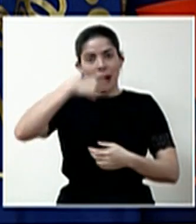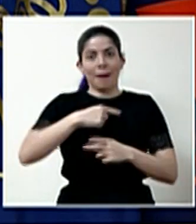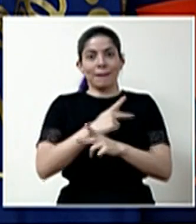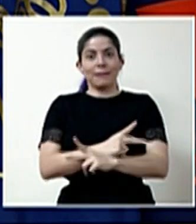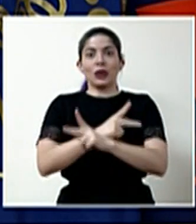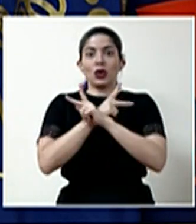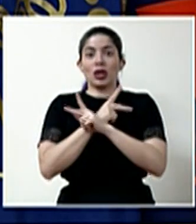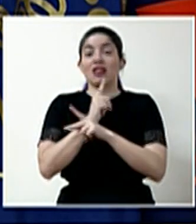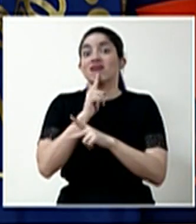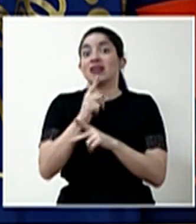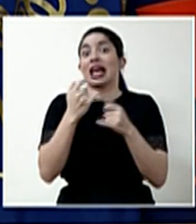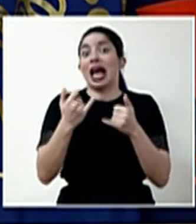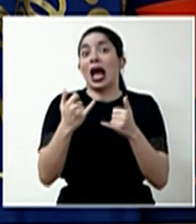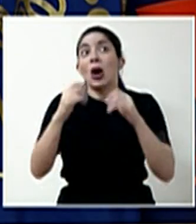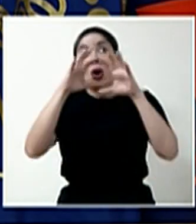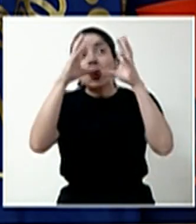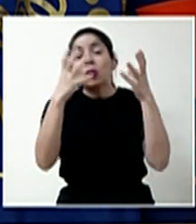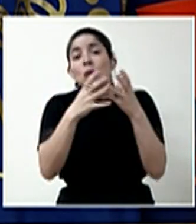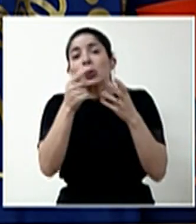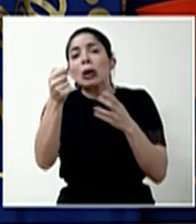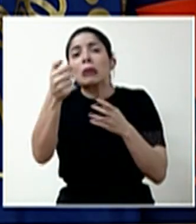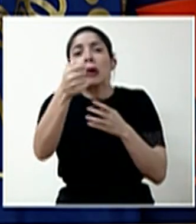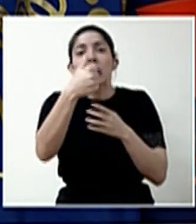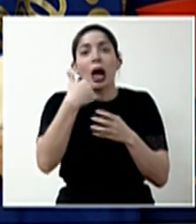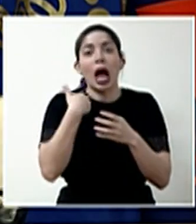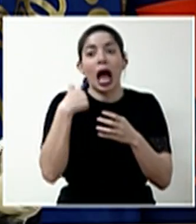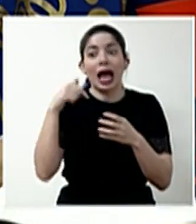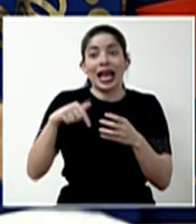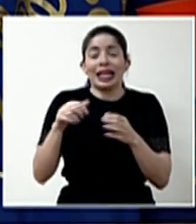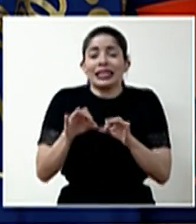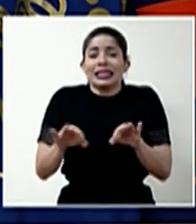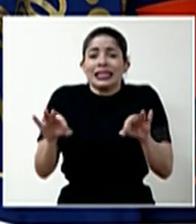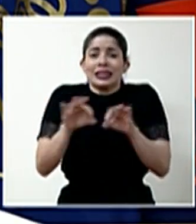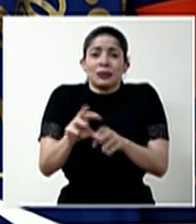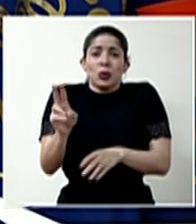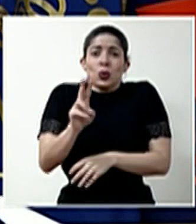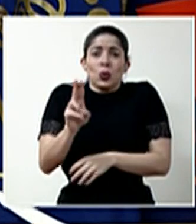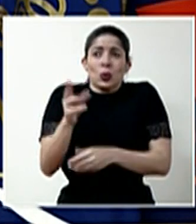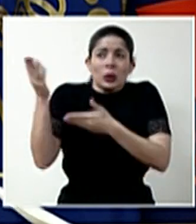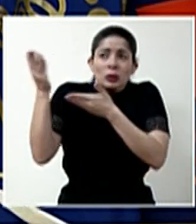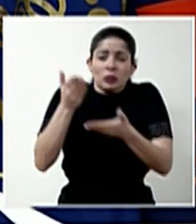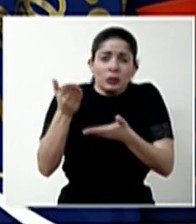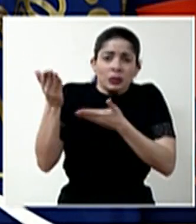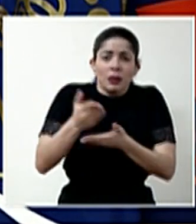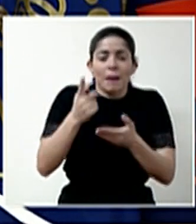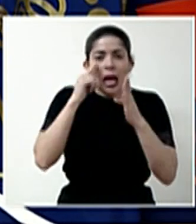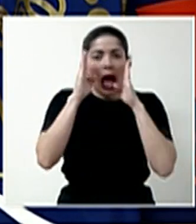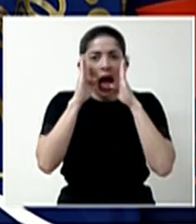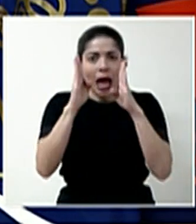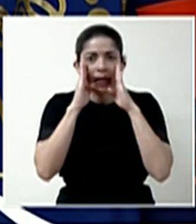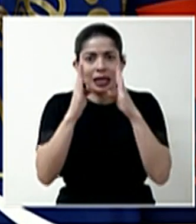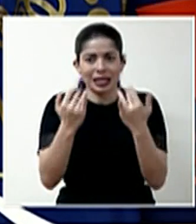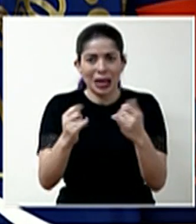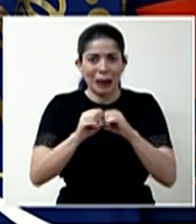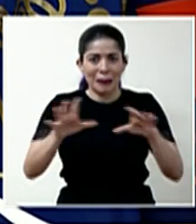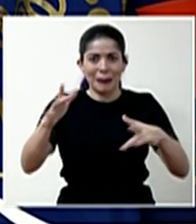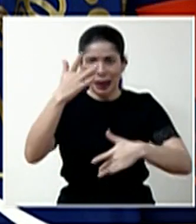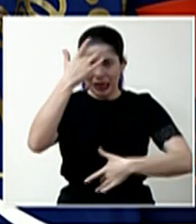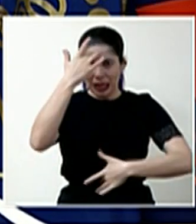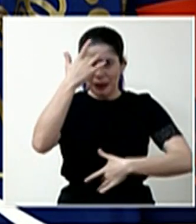escasos en sus mercados, los cuales son indispensables para la atención de la pandemia,